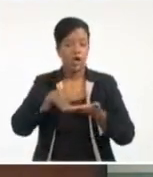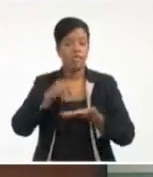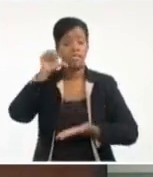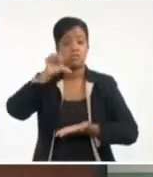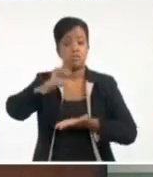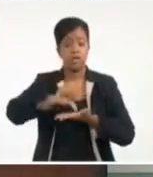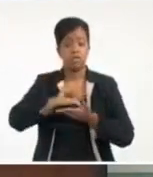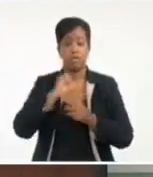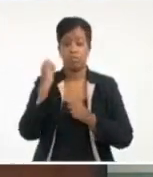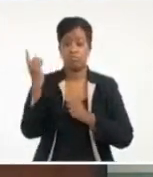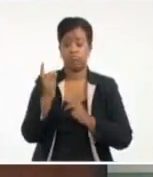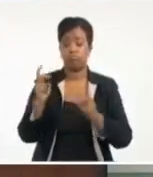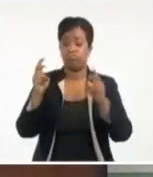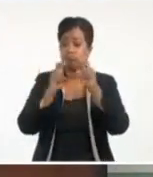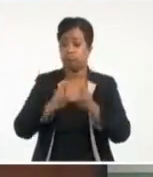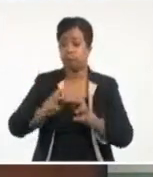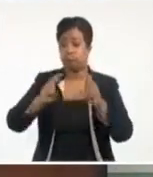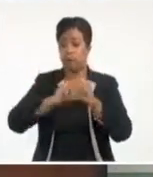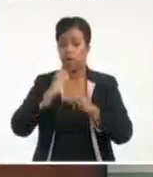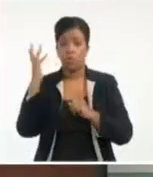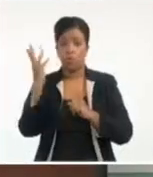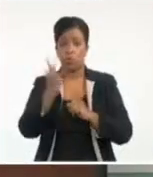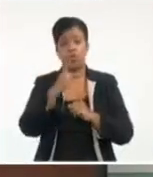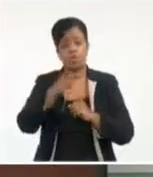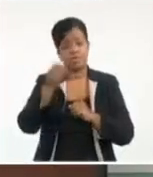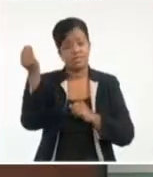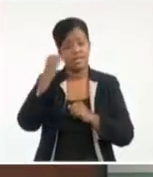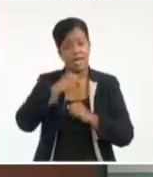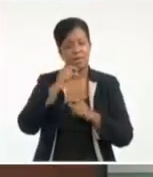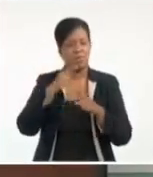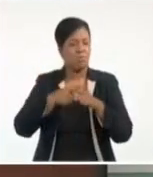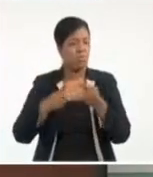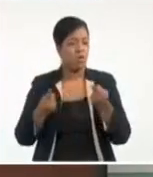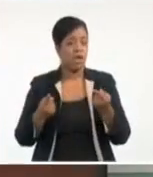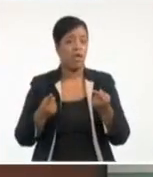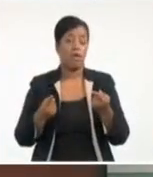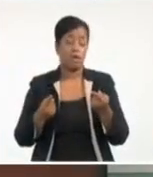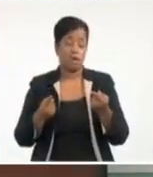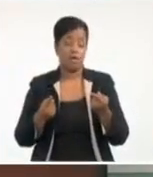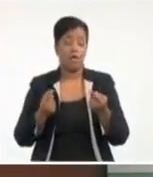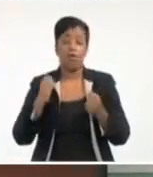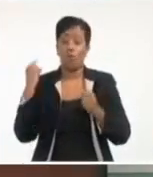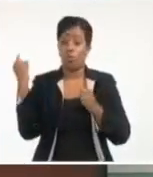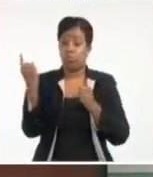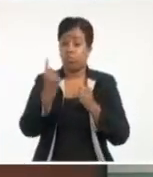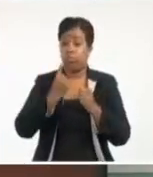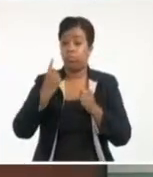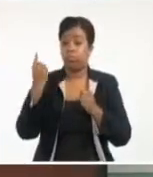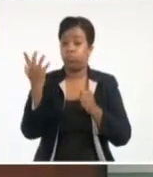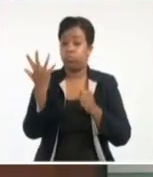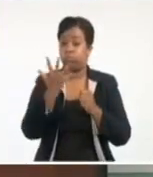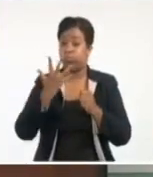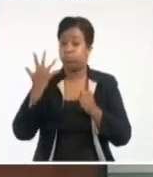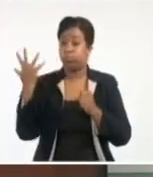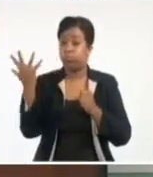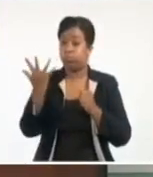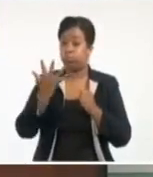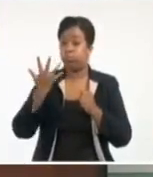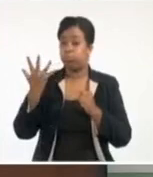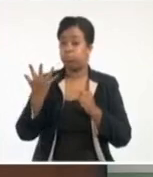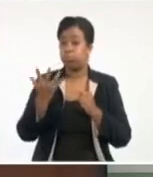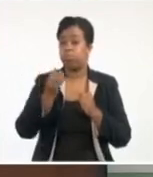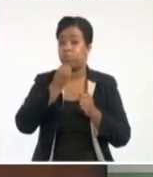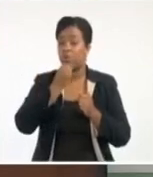La razón, ustedes la conocen. Tenemos a Elsa, una tormenta tropical que amenaza a nuestro país.